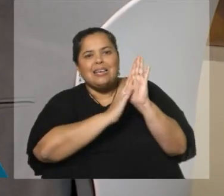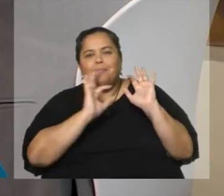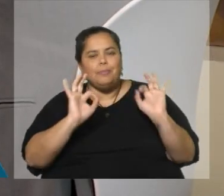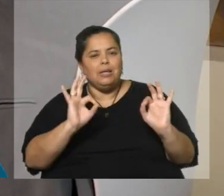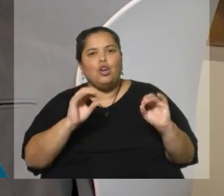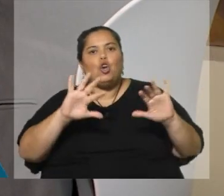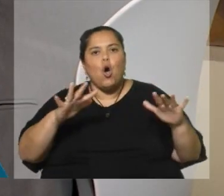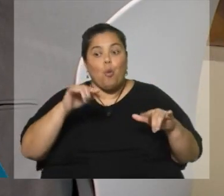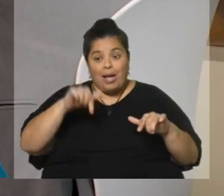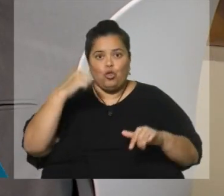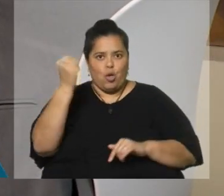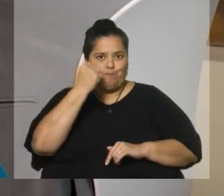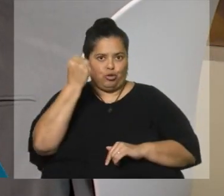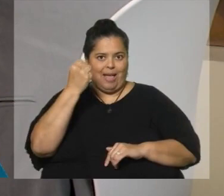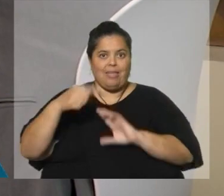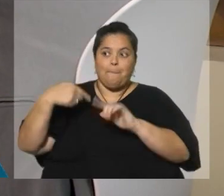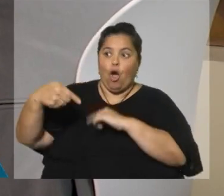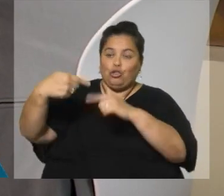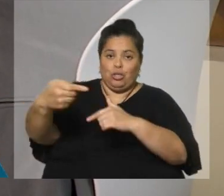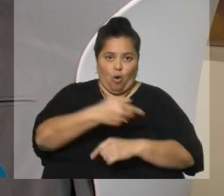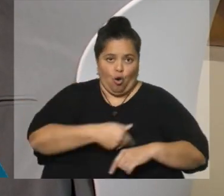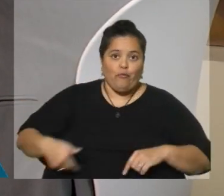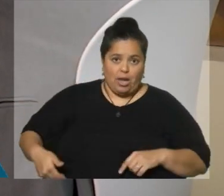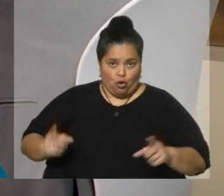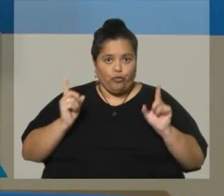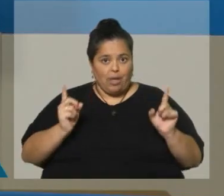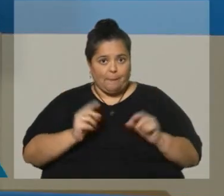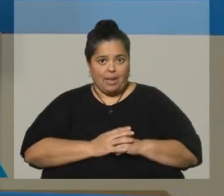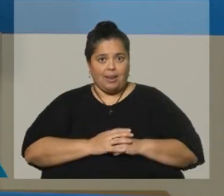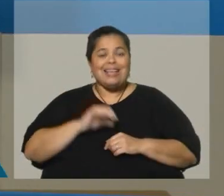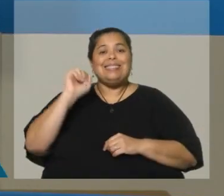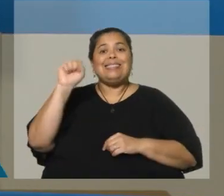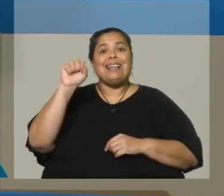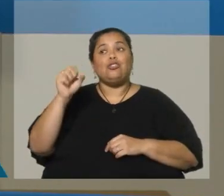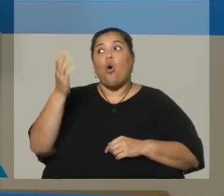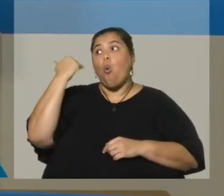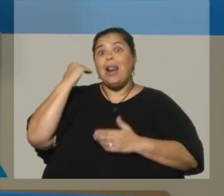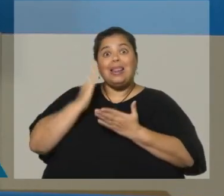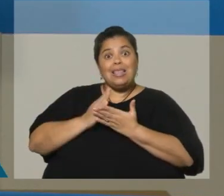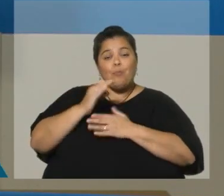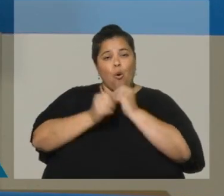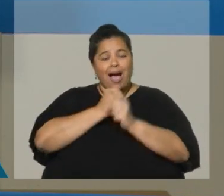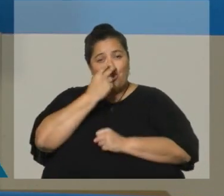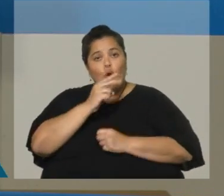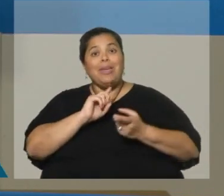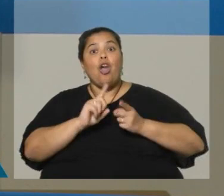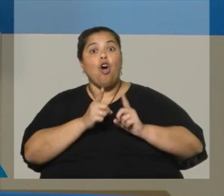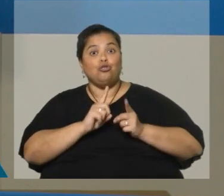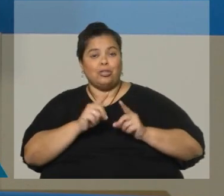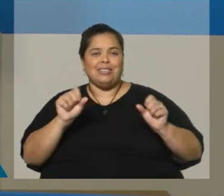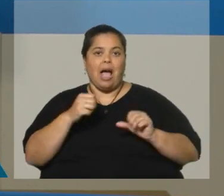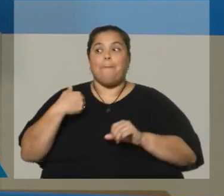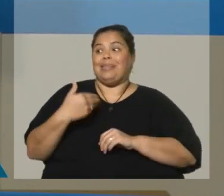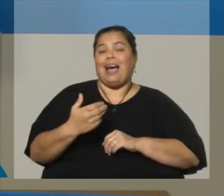estadísticamente habría que hacerlos cada 10 años, más o menos. Sí, aproximadamente. El censo anterior fue del año 2011, o sea, estamos a 11 años y medio